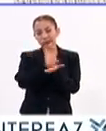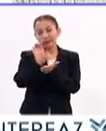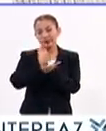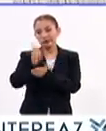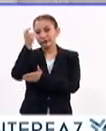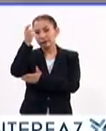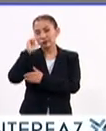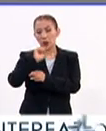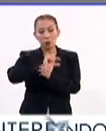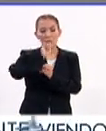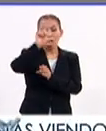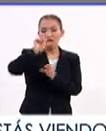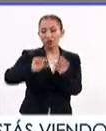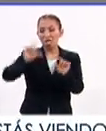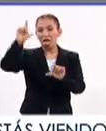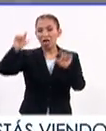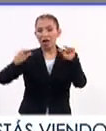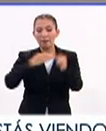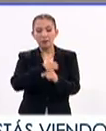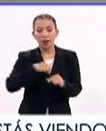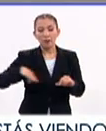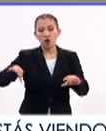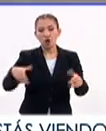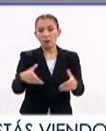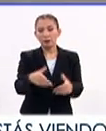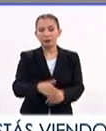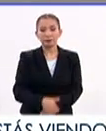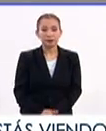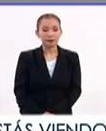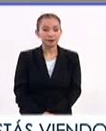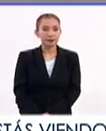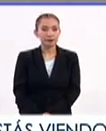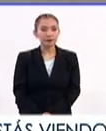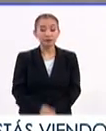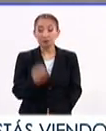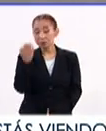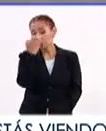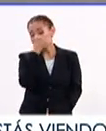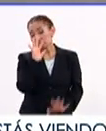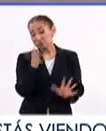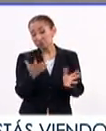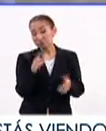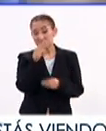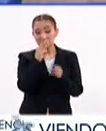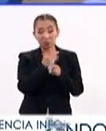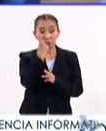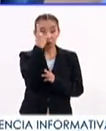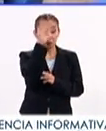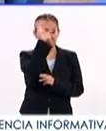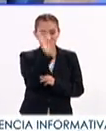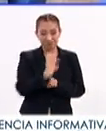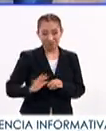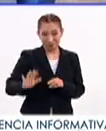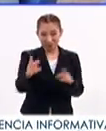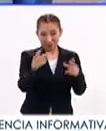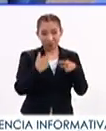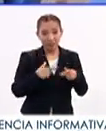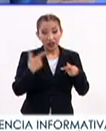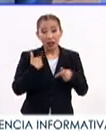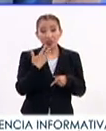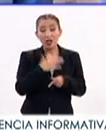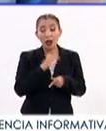desequilibrado de las riquezas entre los miembros de una comunidad. Se estima que en todo el mundo el 1% de la población